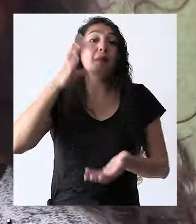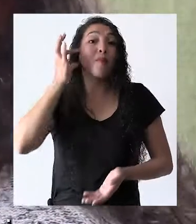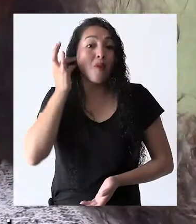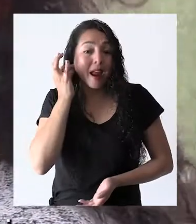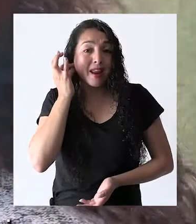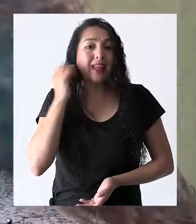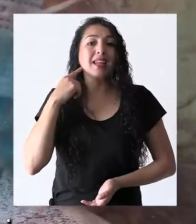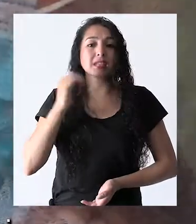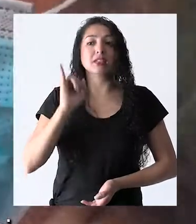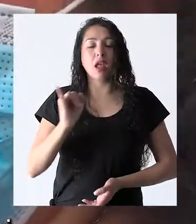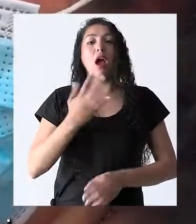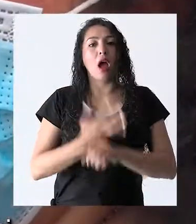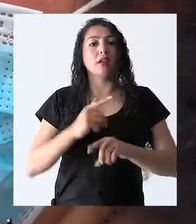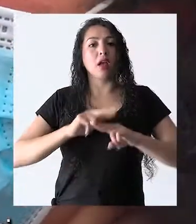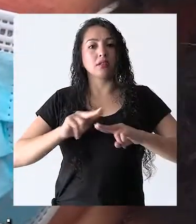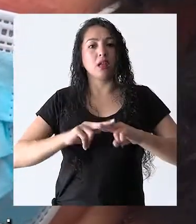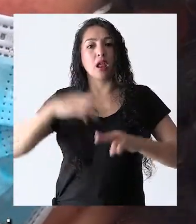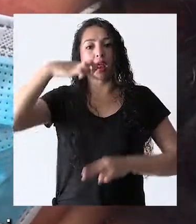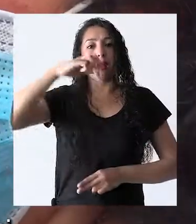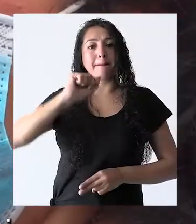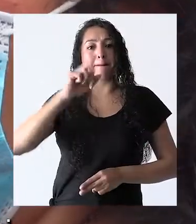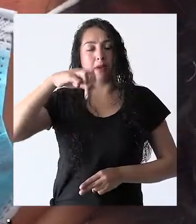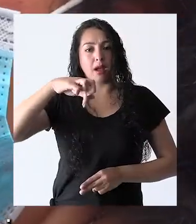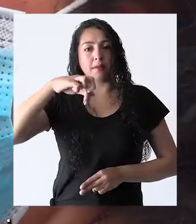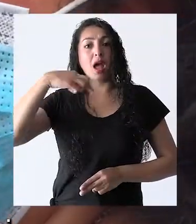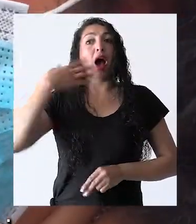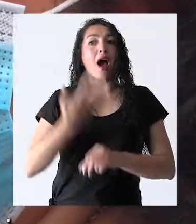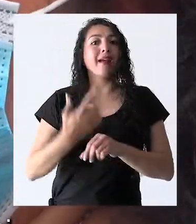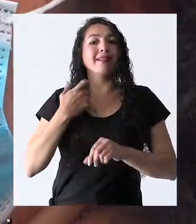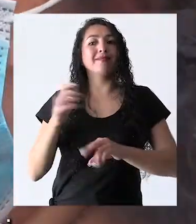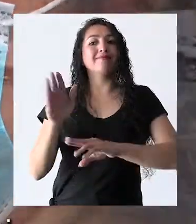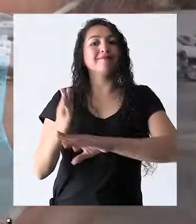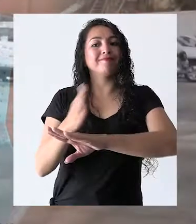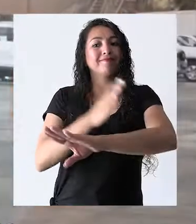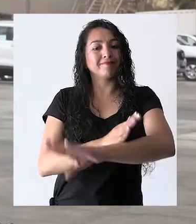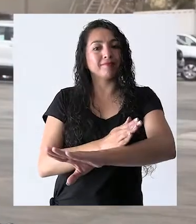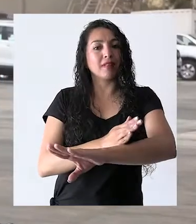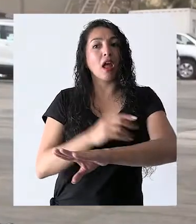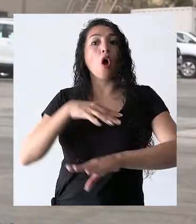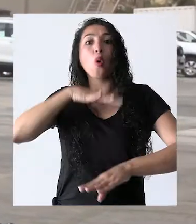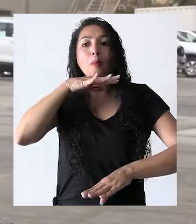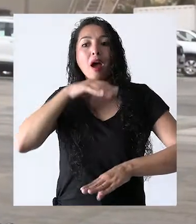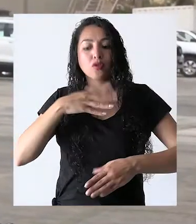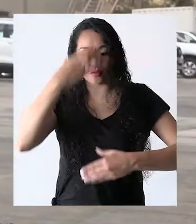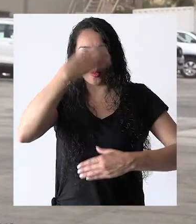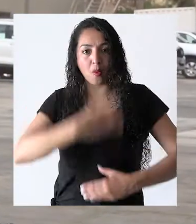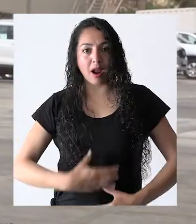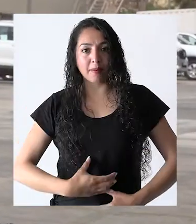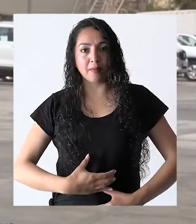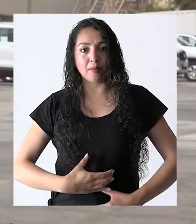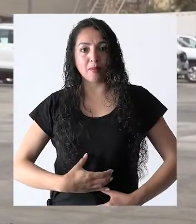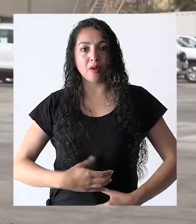a las mujeres, de que sí, hay que hacerse el PAP, que hay que prevenir, hay que ocuparse de nuestro